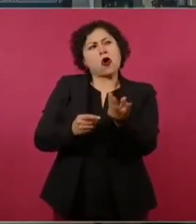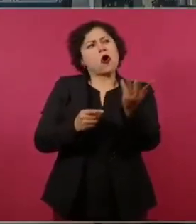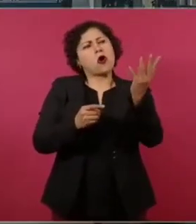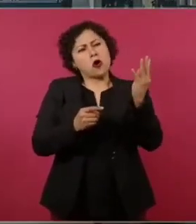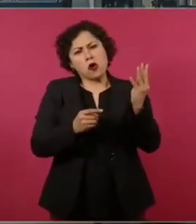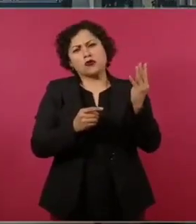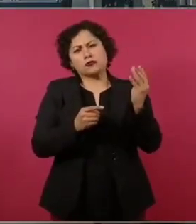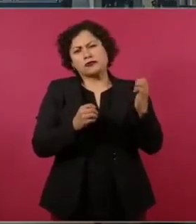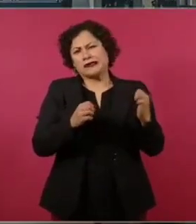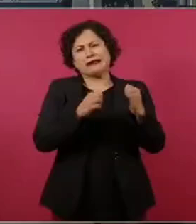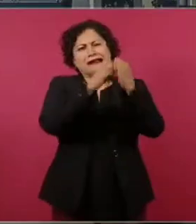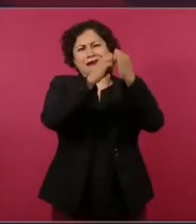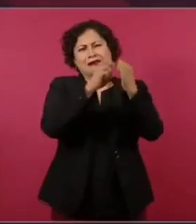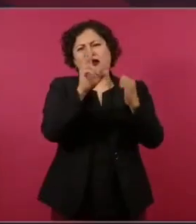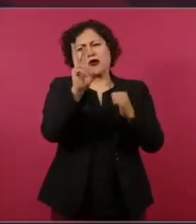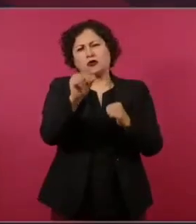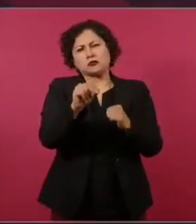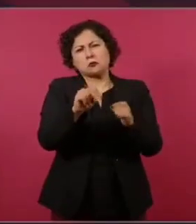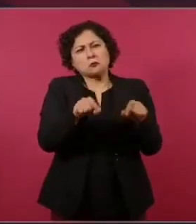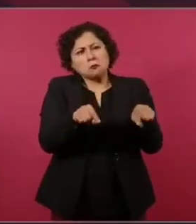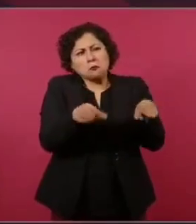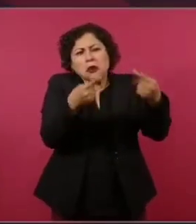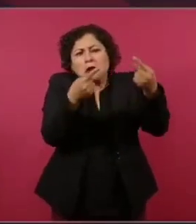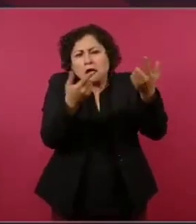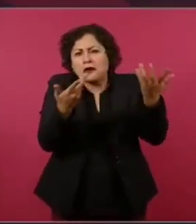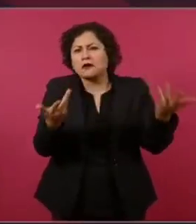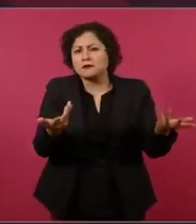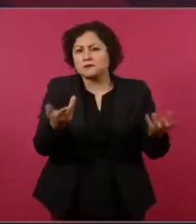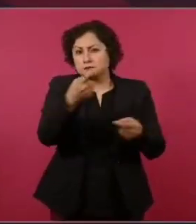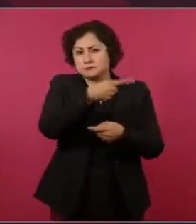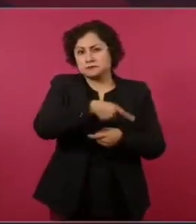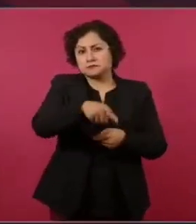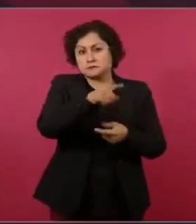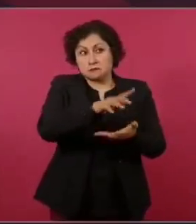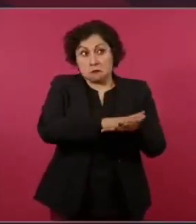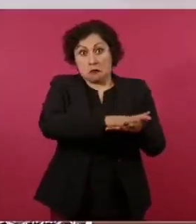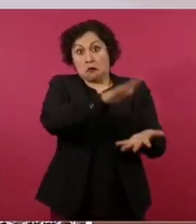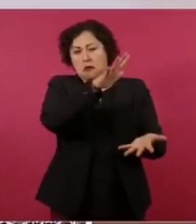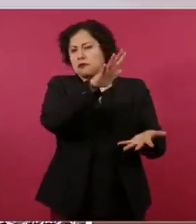adversarios, pero no son muchos, esos son menos.